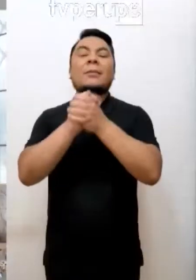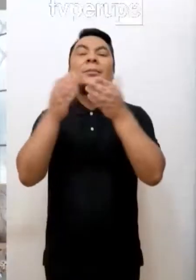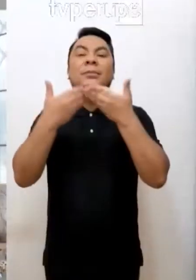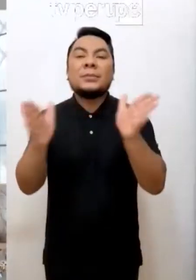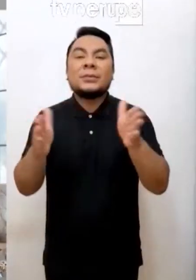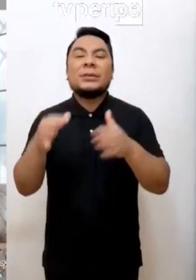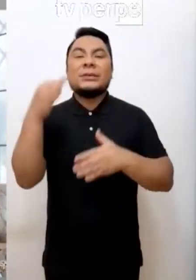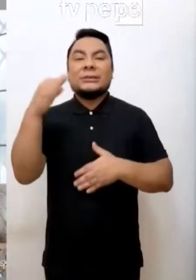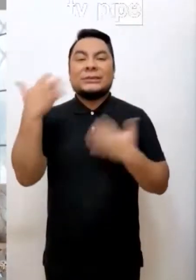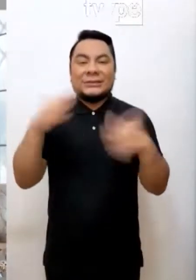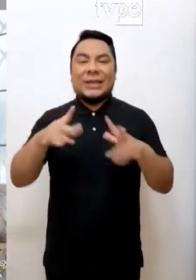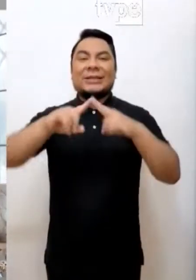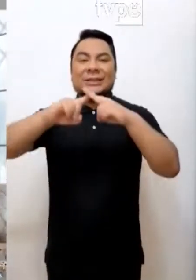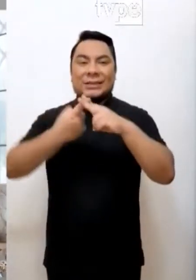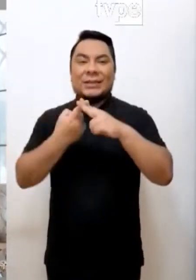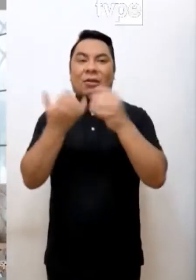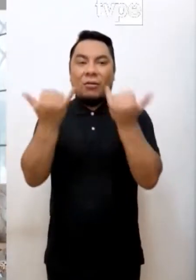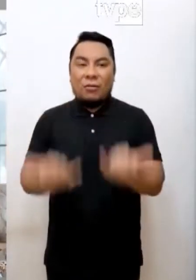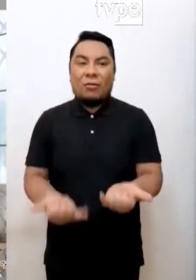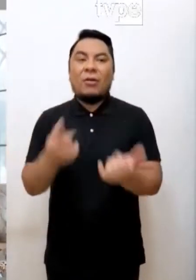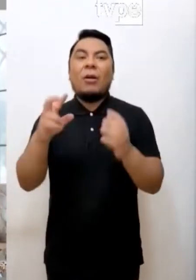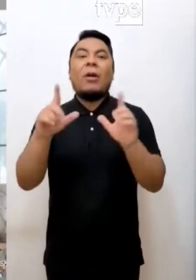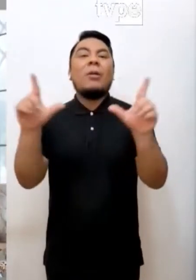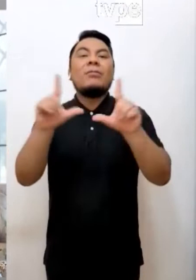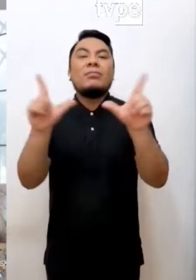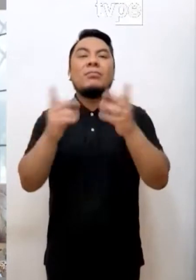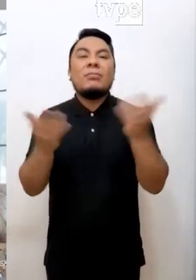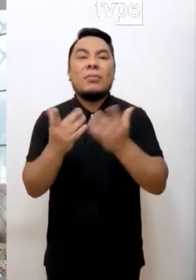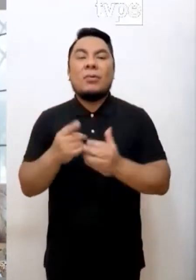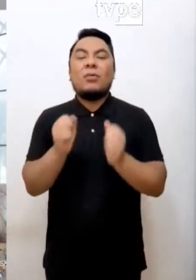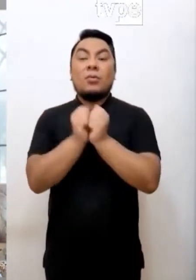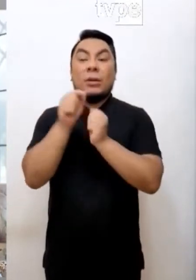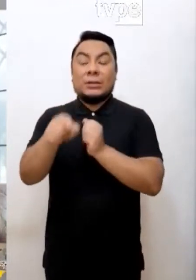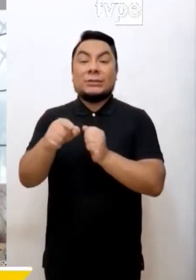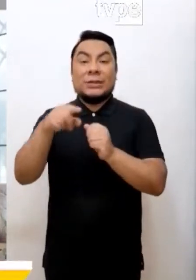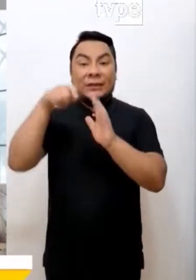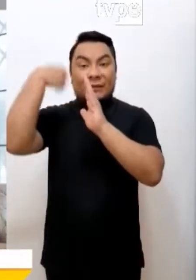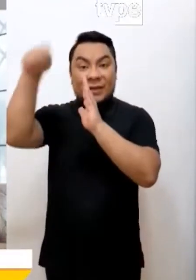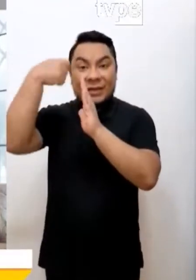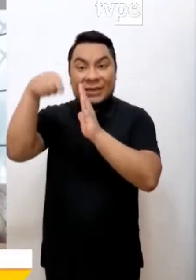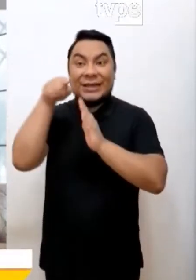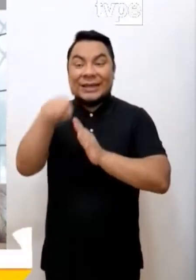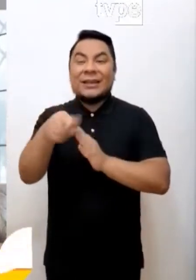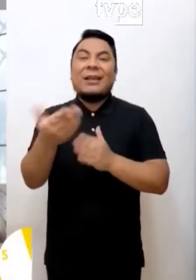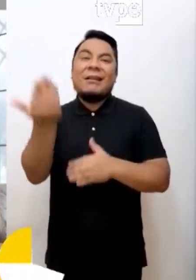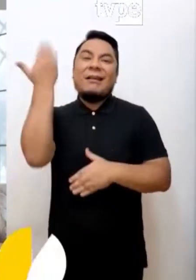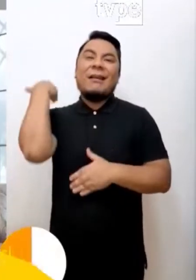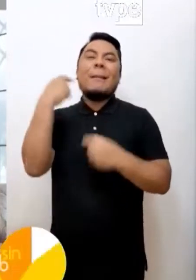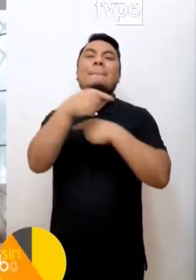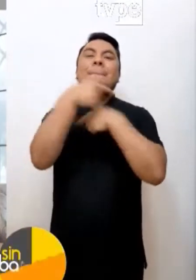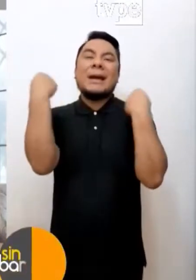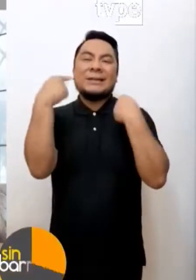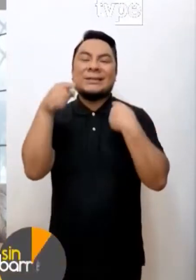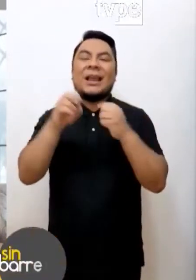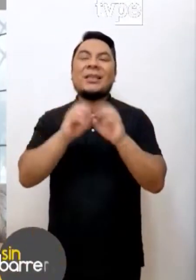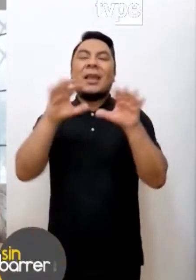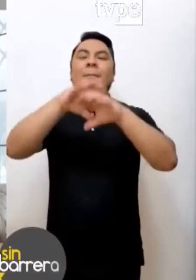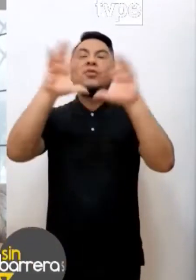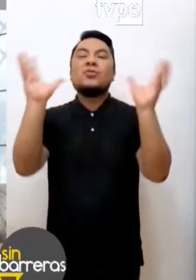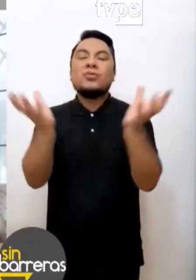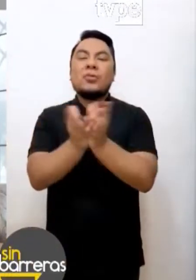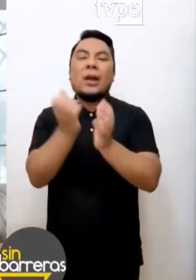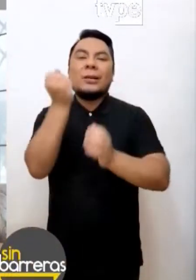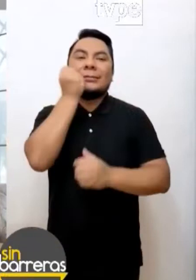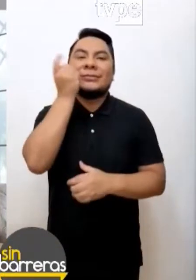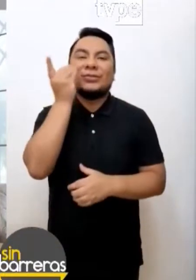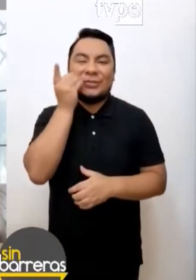Amigos de Sin Barreras, así hemos querido iniciar el día de hoy el programa justamente con este video que se grabó en marzo por el